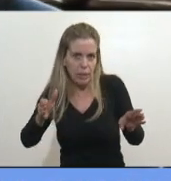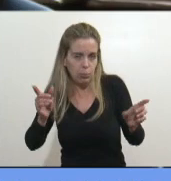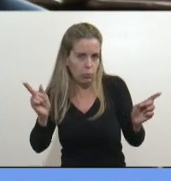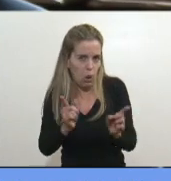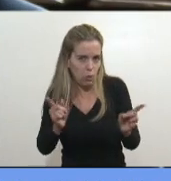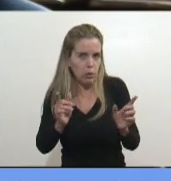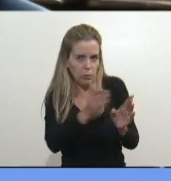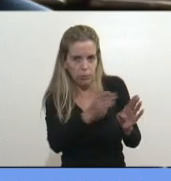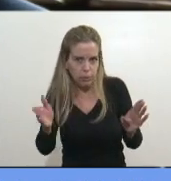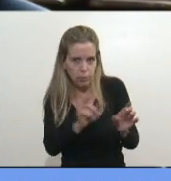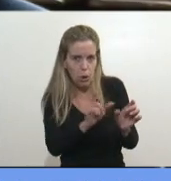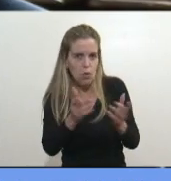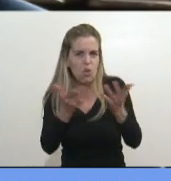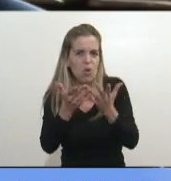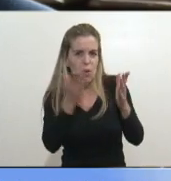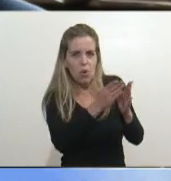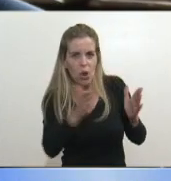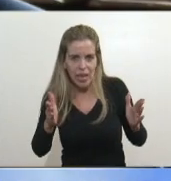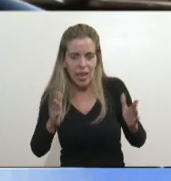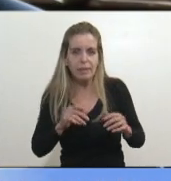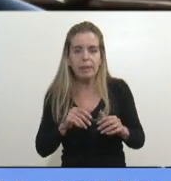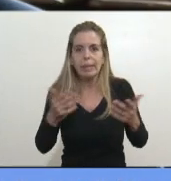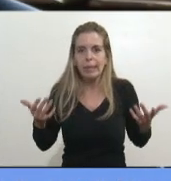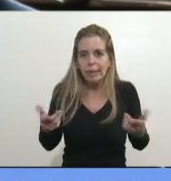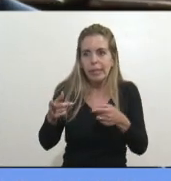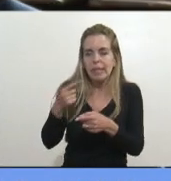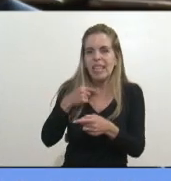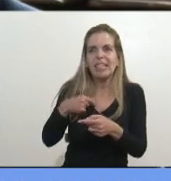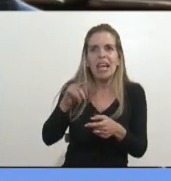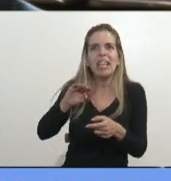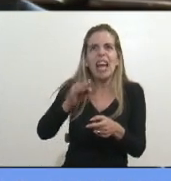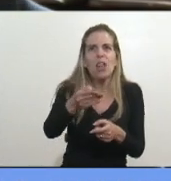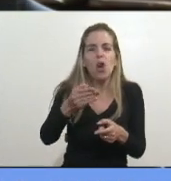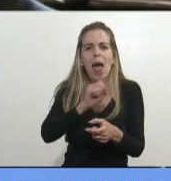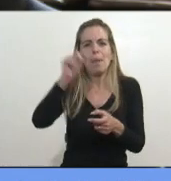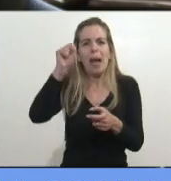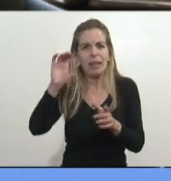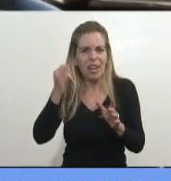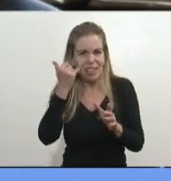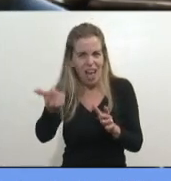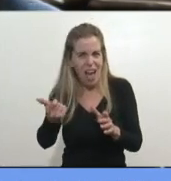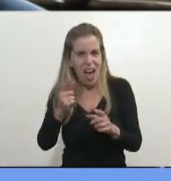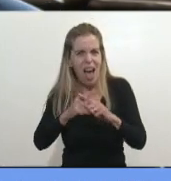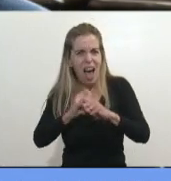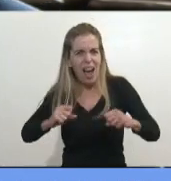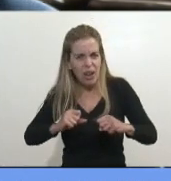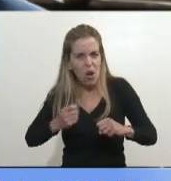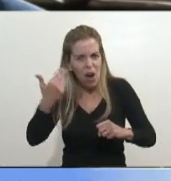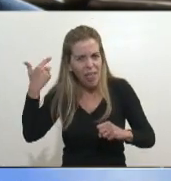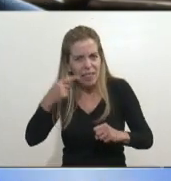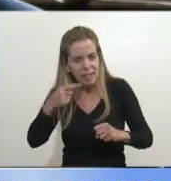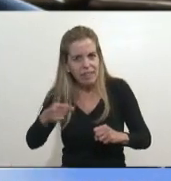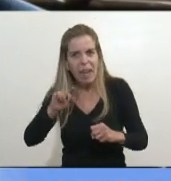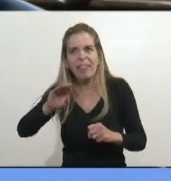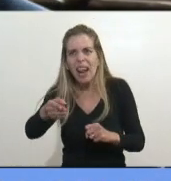temporarias, y acá, yo ya eso de que, infame traidor de la patria, ya le escuché a Carrión, su discurso, ya de antes, ¿se acuerdan cuando hablaba de infame traidor de la patria?